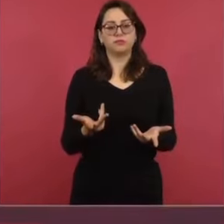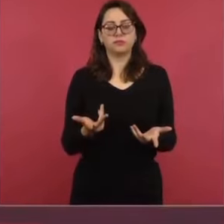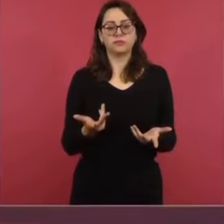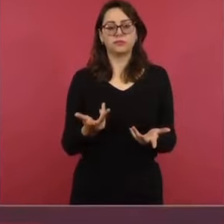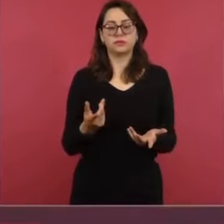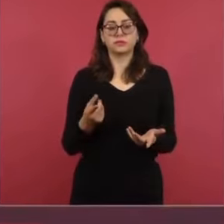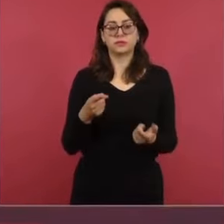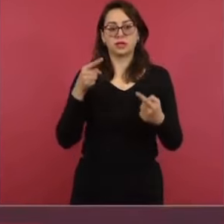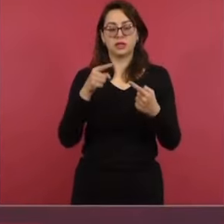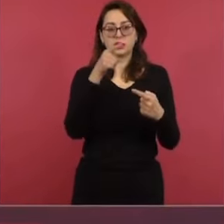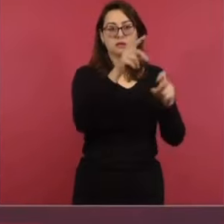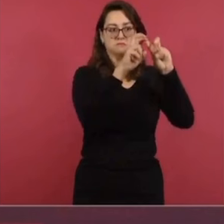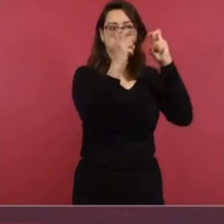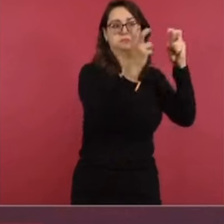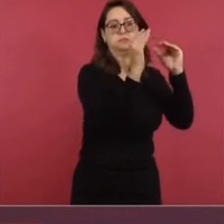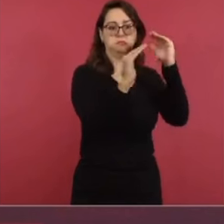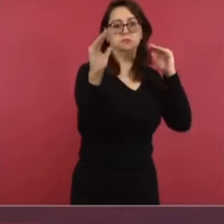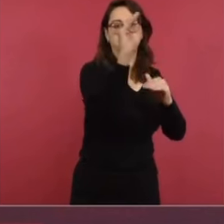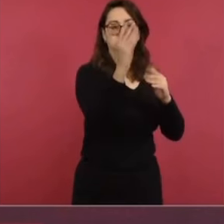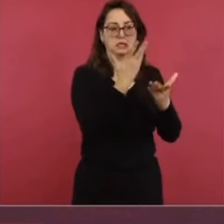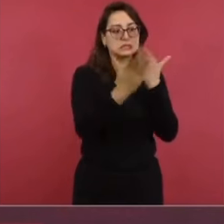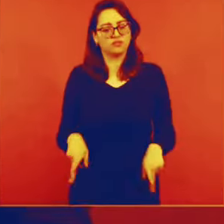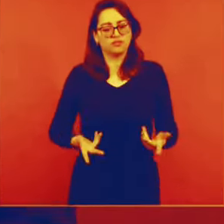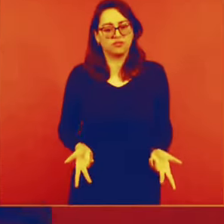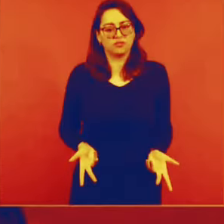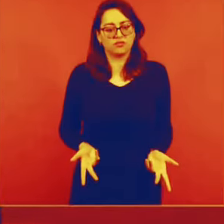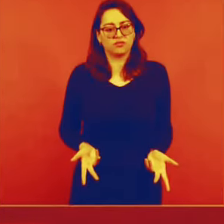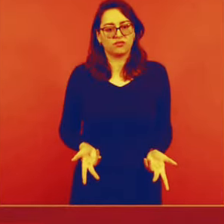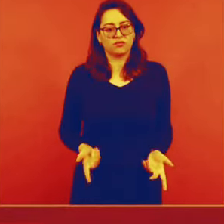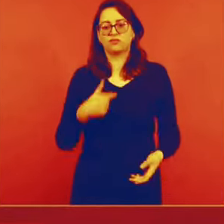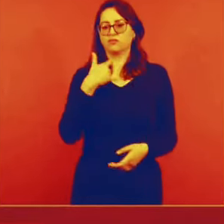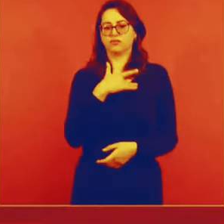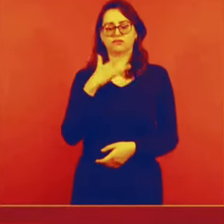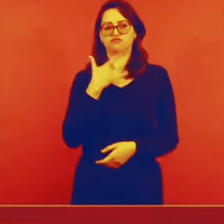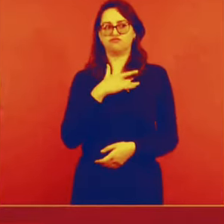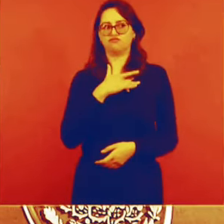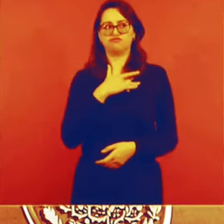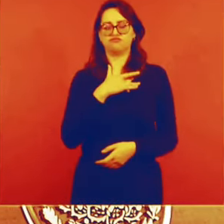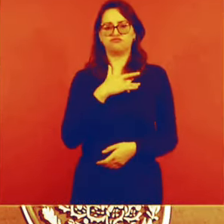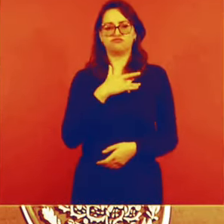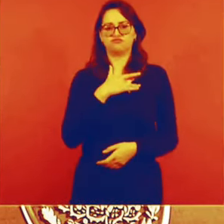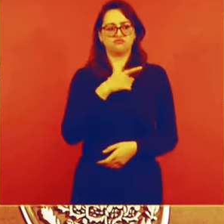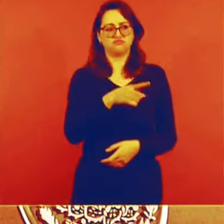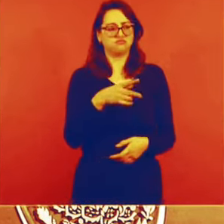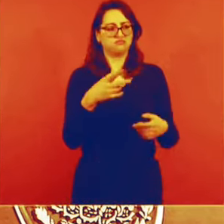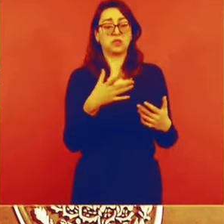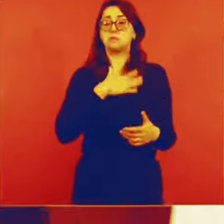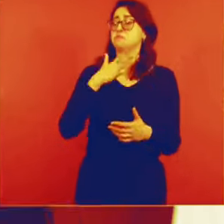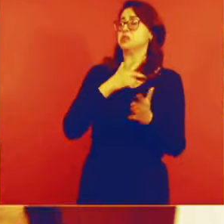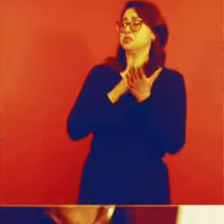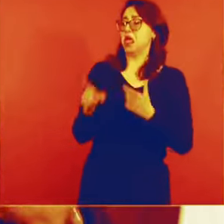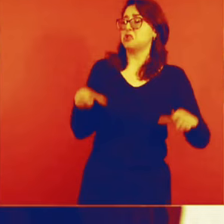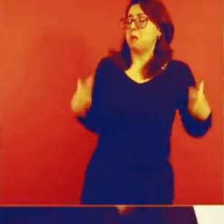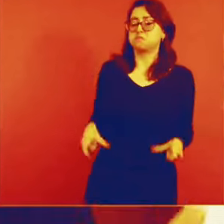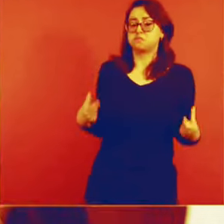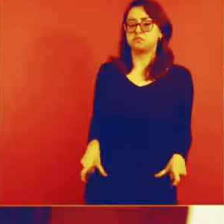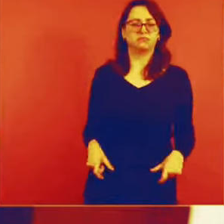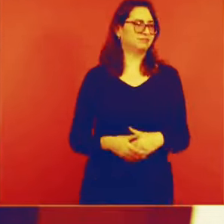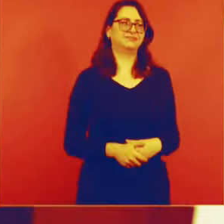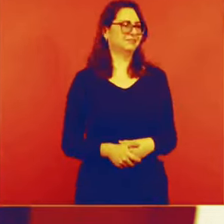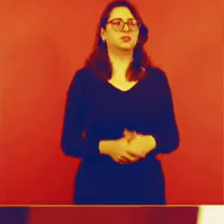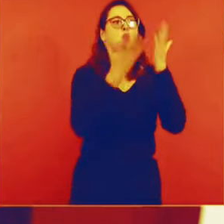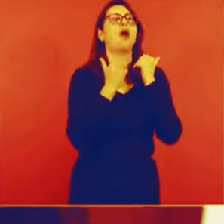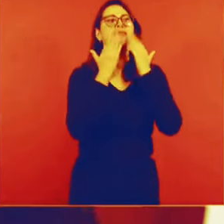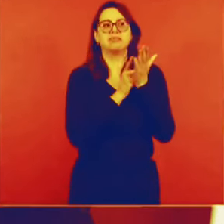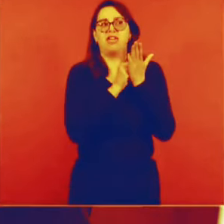el servicio médico especial para los de arriba, que busquen en los archivos. Estoy convencido de que nadie tiene derecho a lo superfluo, mientras la mayoría carece